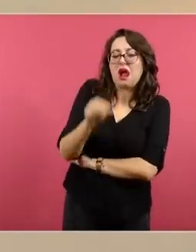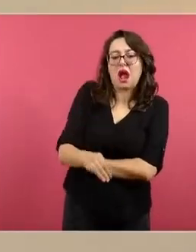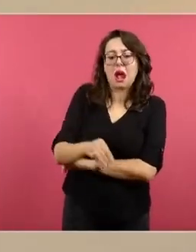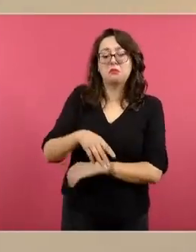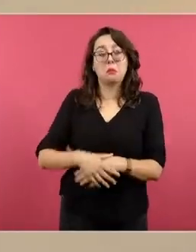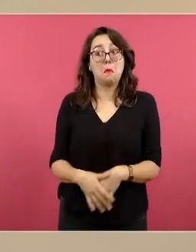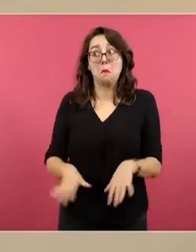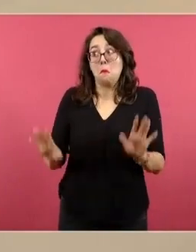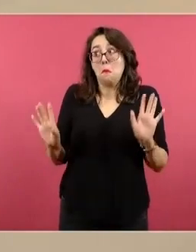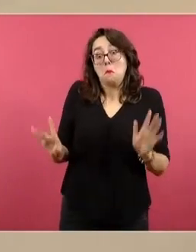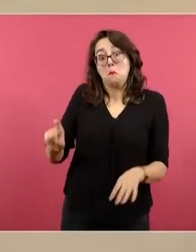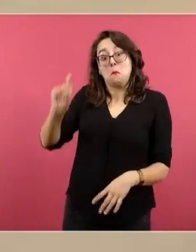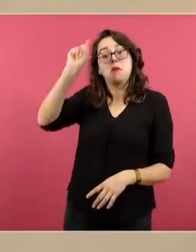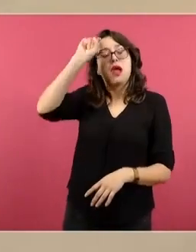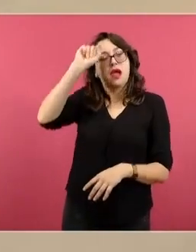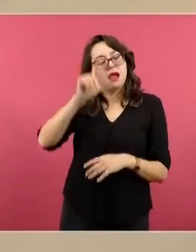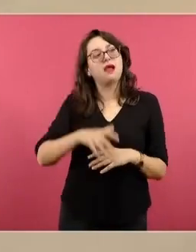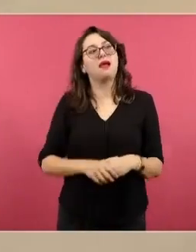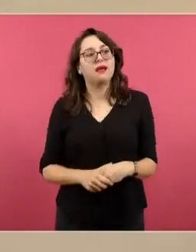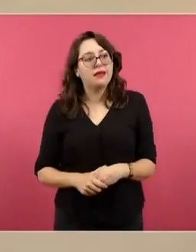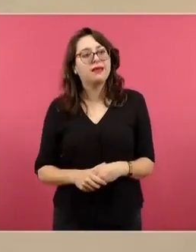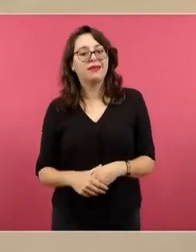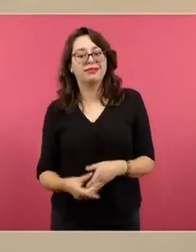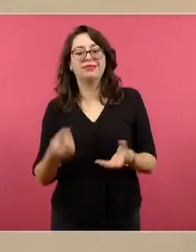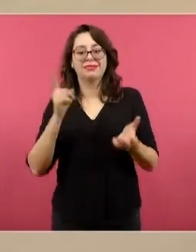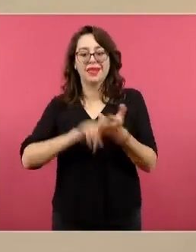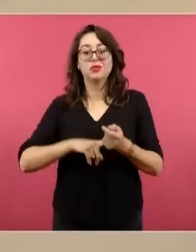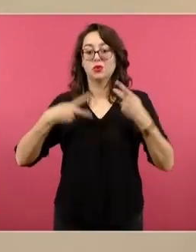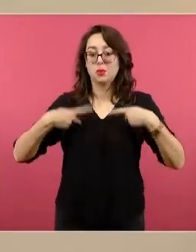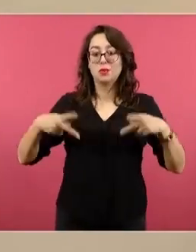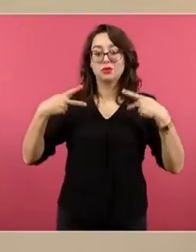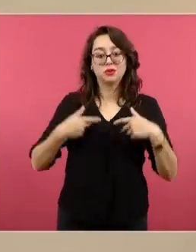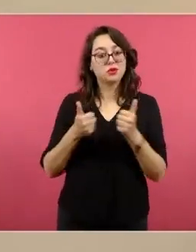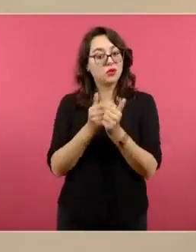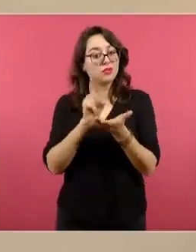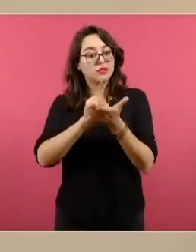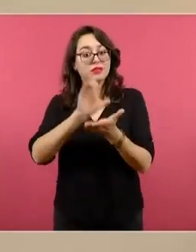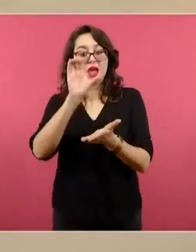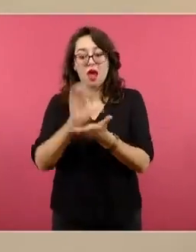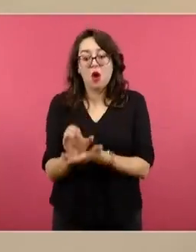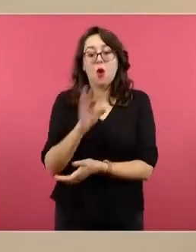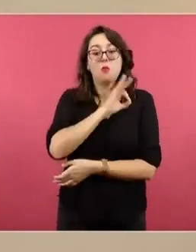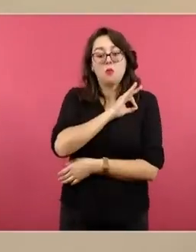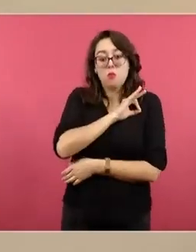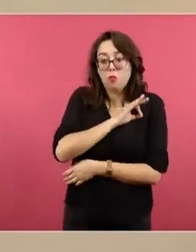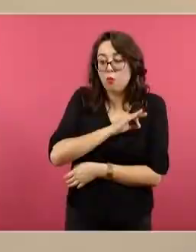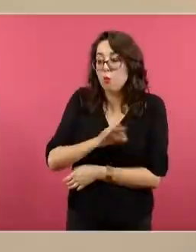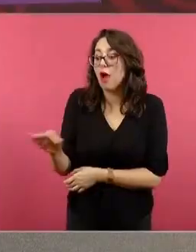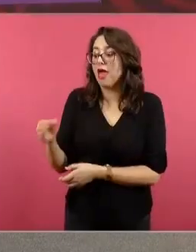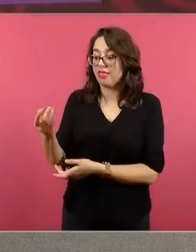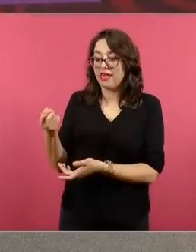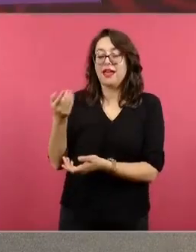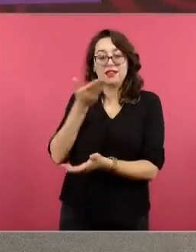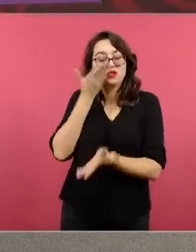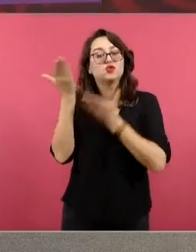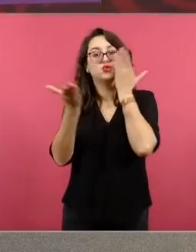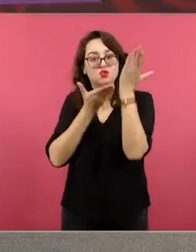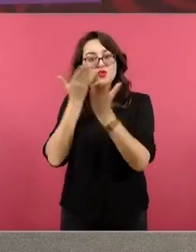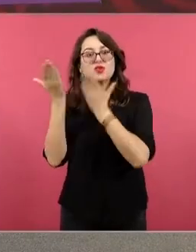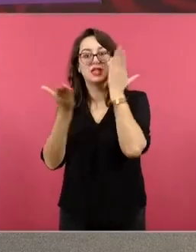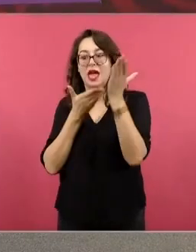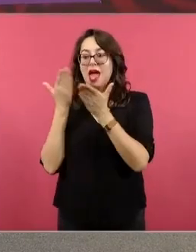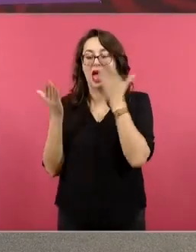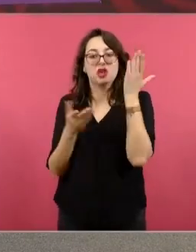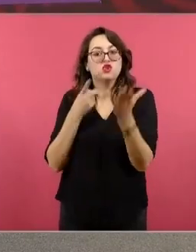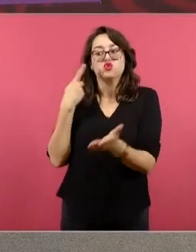cursar la Educación Básica, desde inicial hasta secundaria. Y aunque tengan tres o cuatro discapacidades, los niños son sujetos